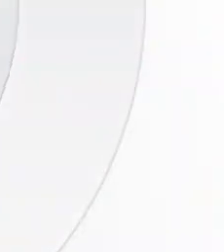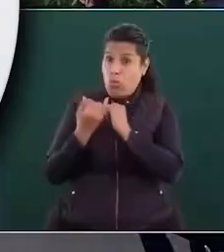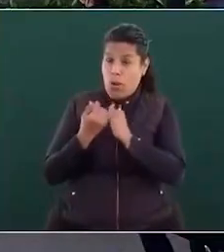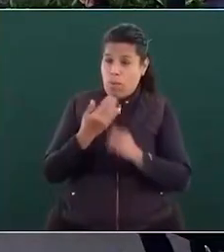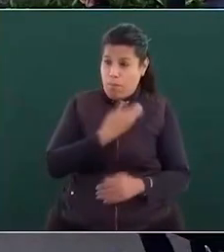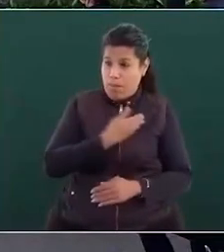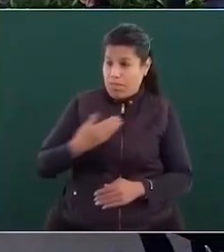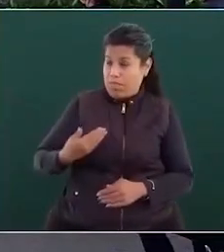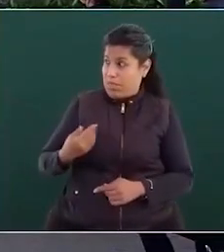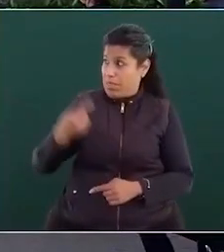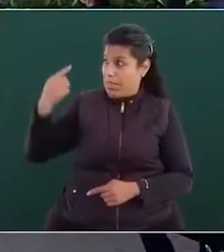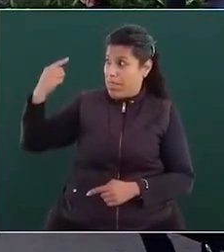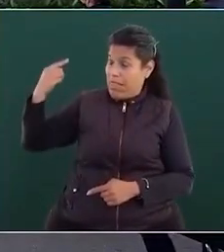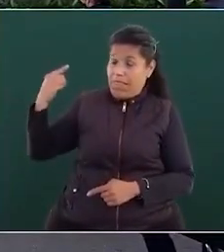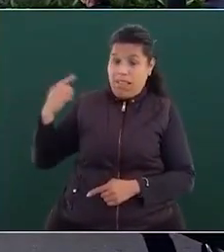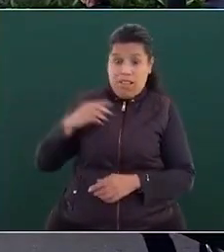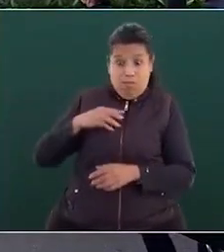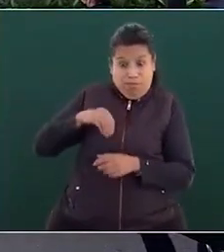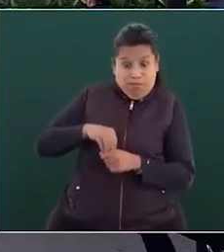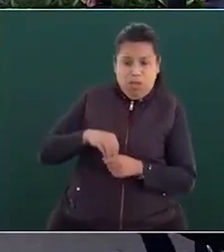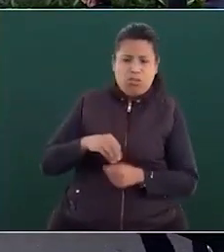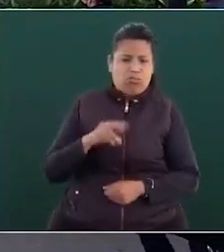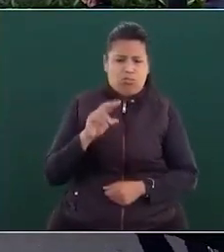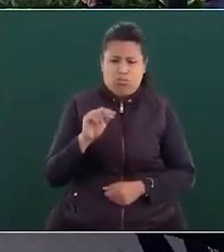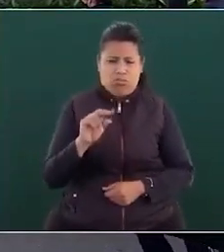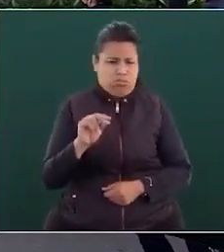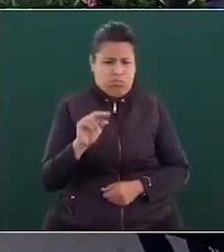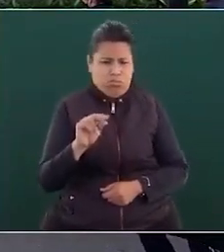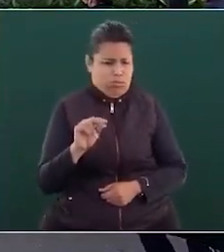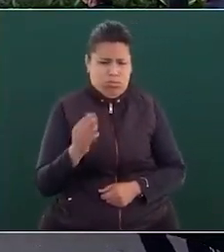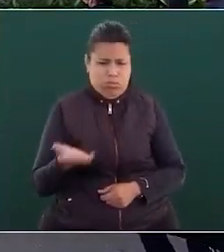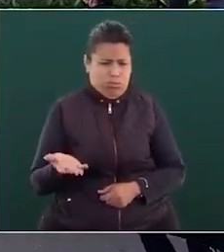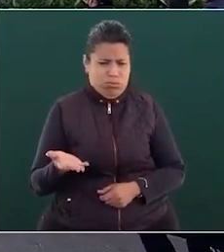ese es el problema también bueno esto es mala fe